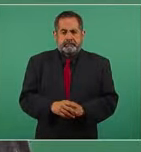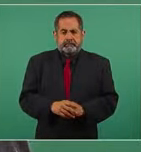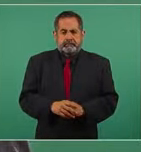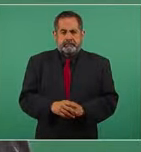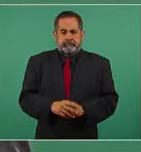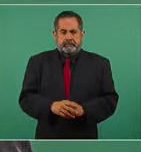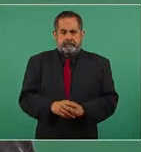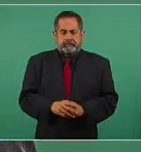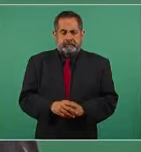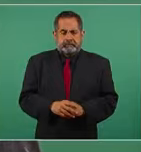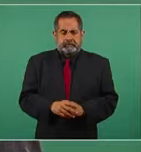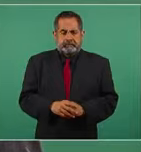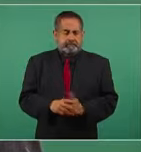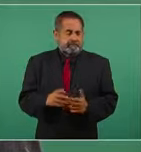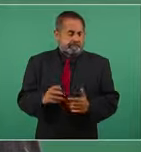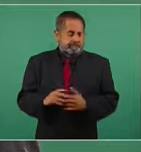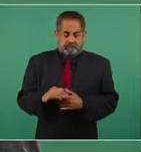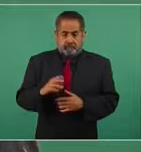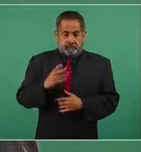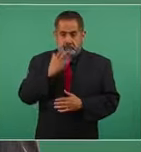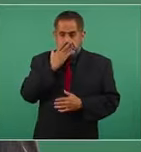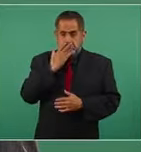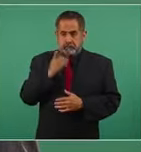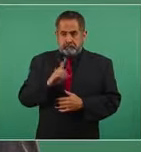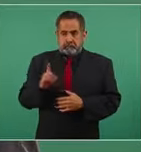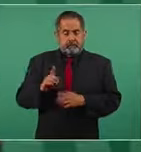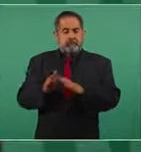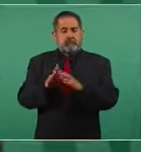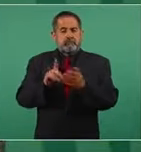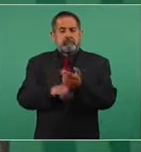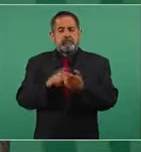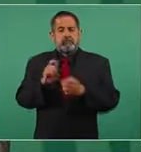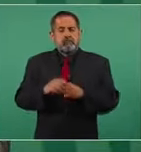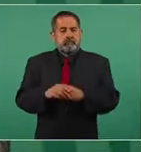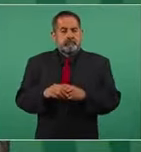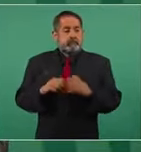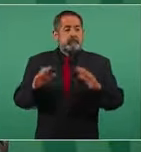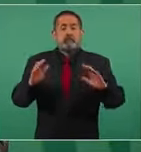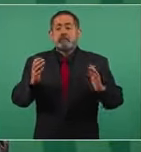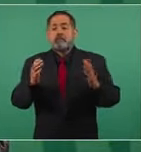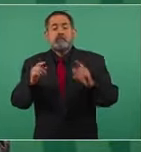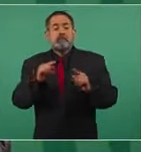No es de buen gusto comparar con lo que está pasando